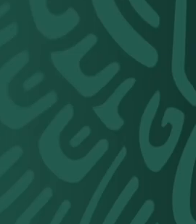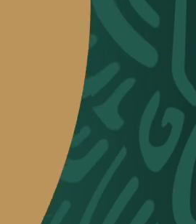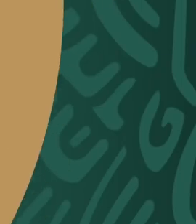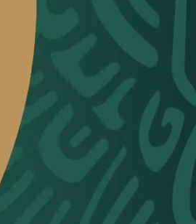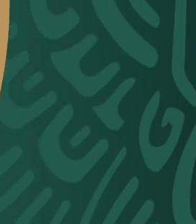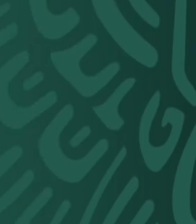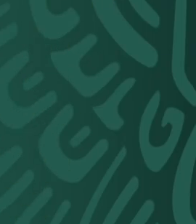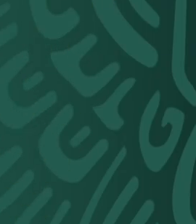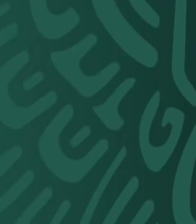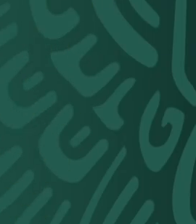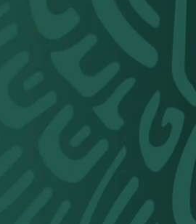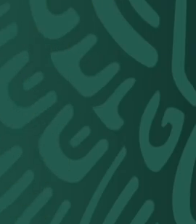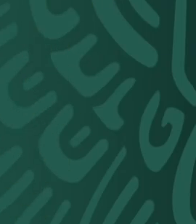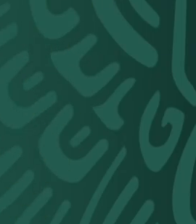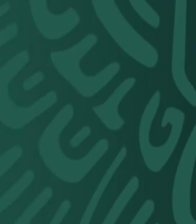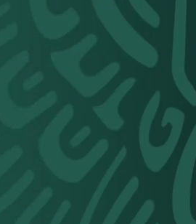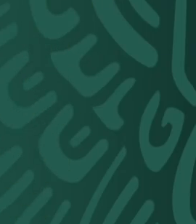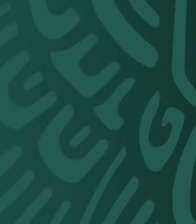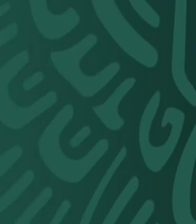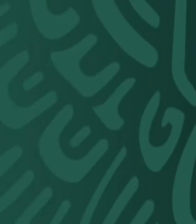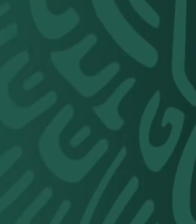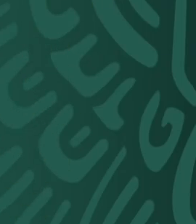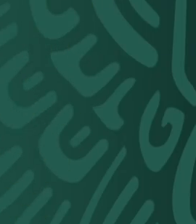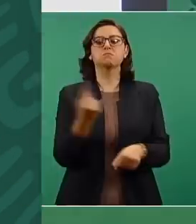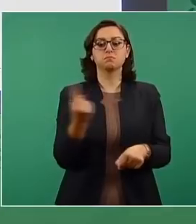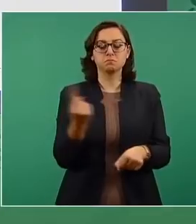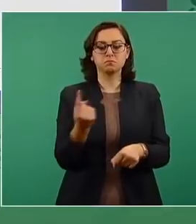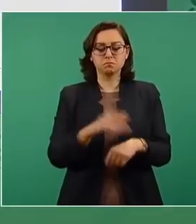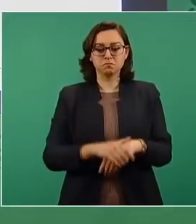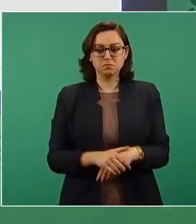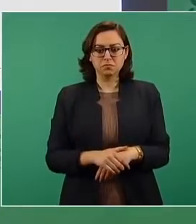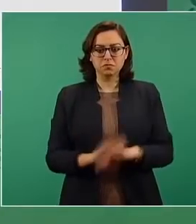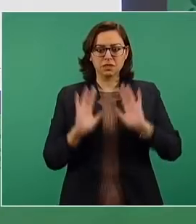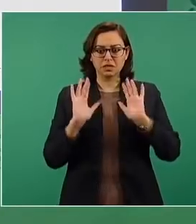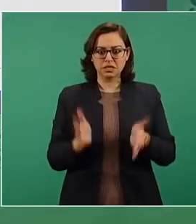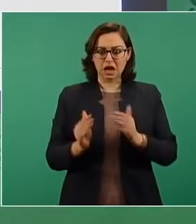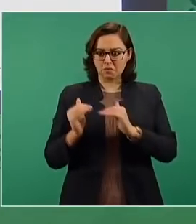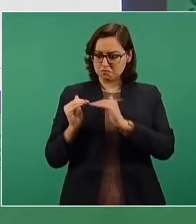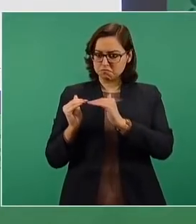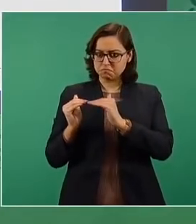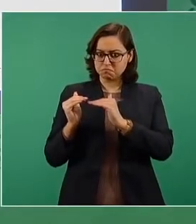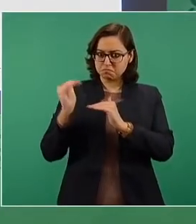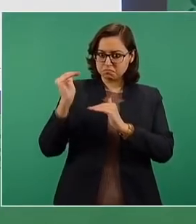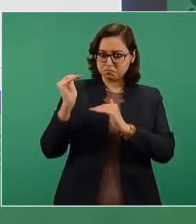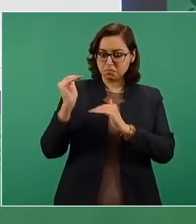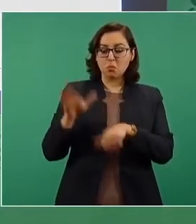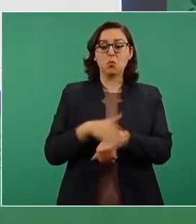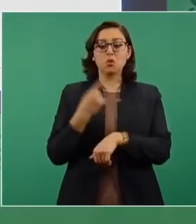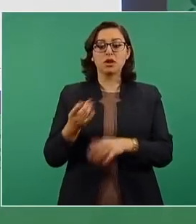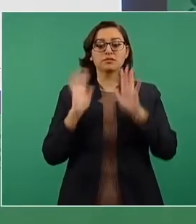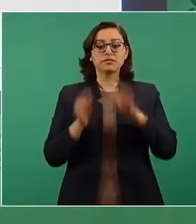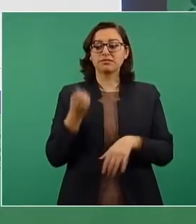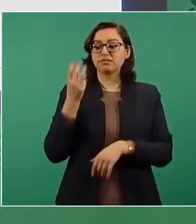organizaciones como la Coparmex no estaban de acuerdo. Llevamos tres aumentos al